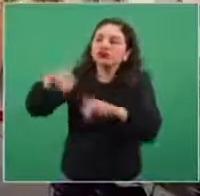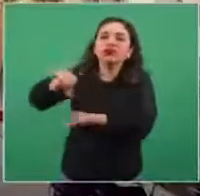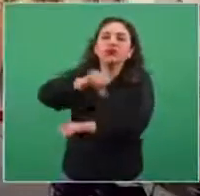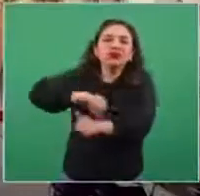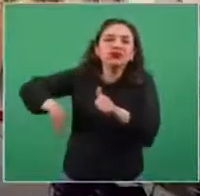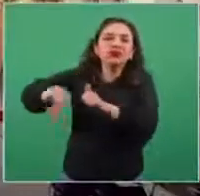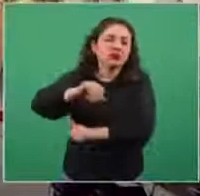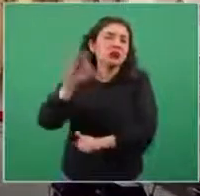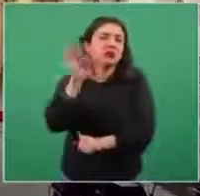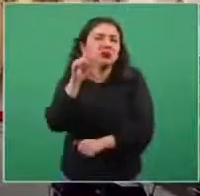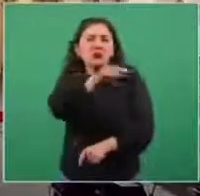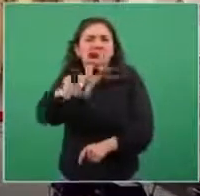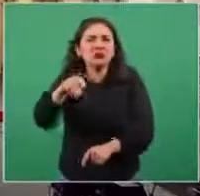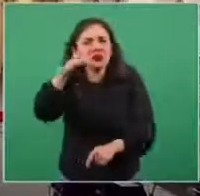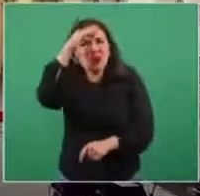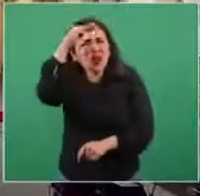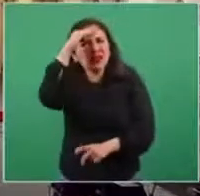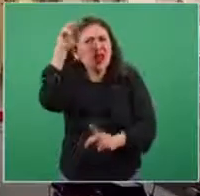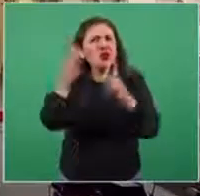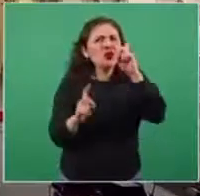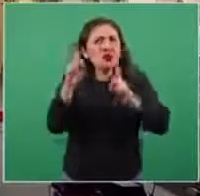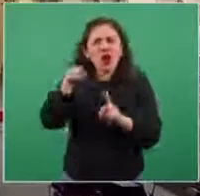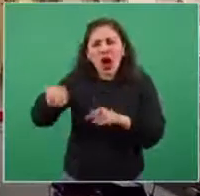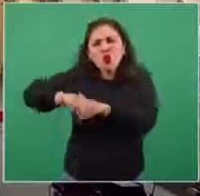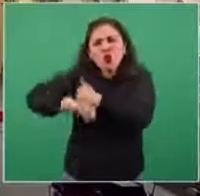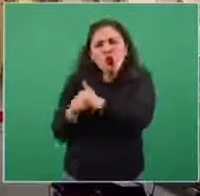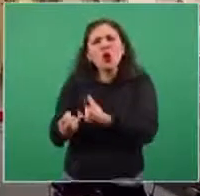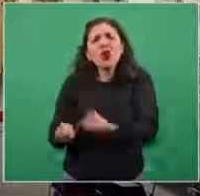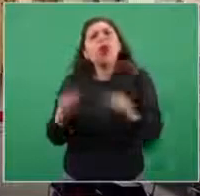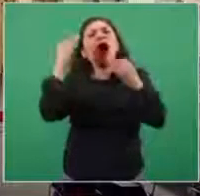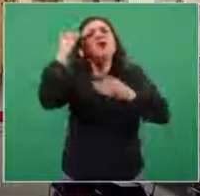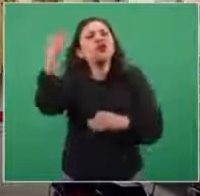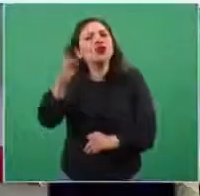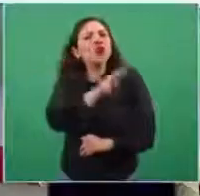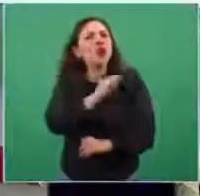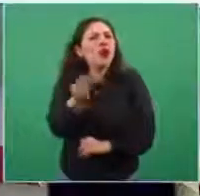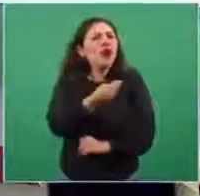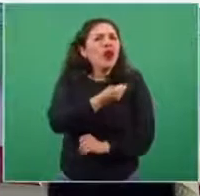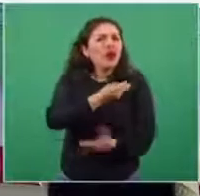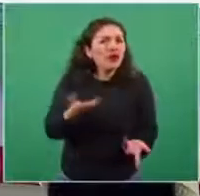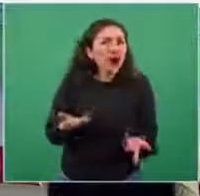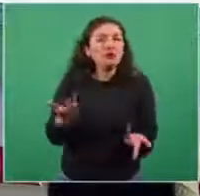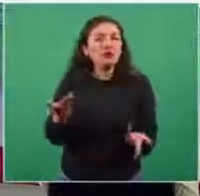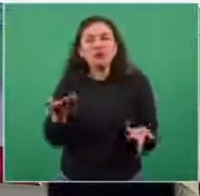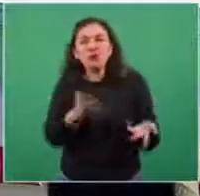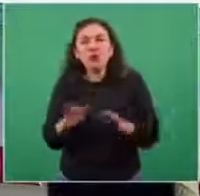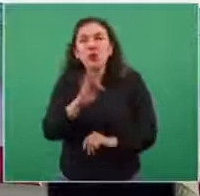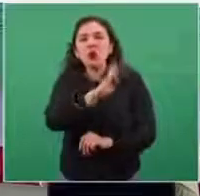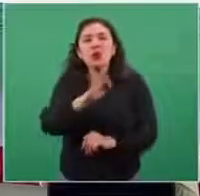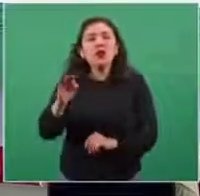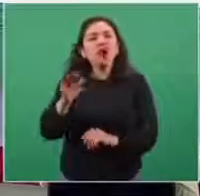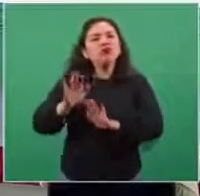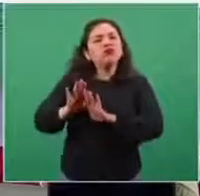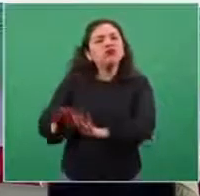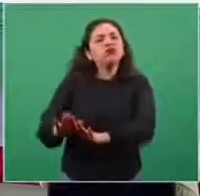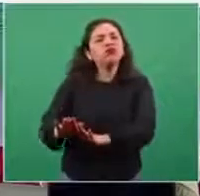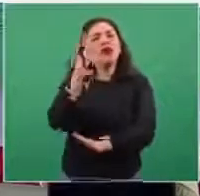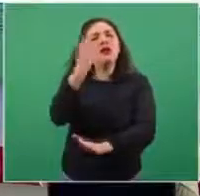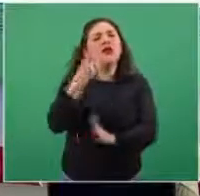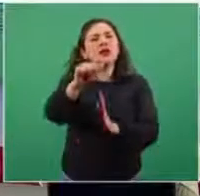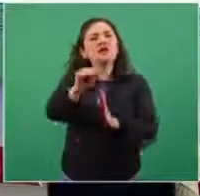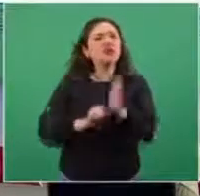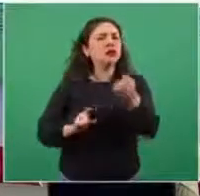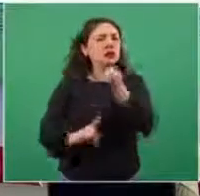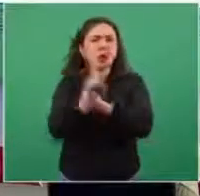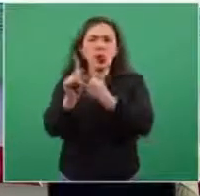Seguramente surgirá la inquietud y cuánto tiempo pueden estar ahí. En términos de su estabilidad podrían estar por más de tres meses sin que